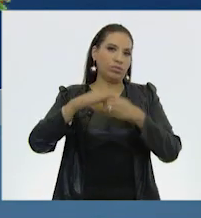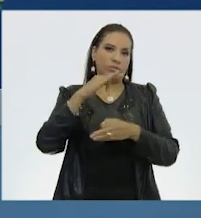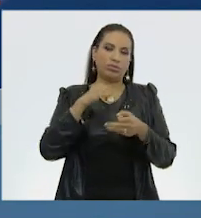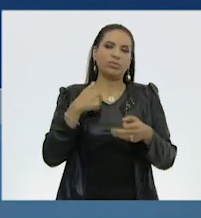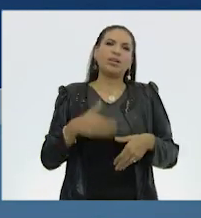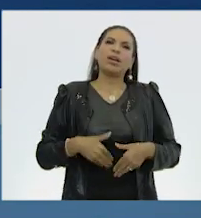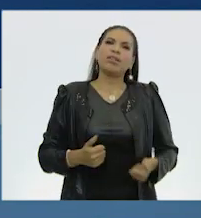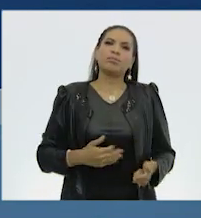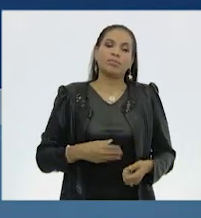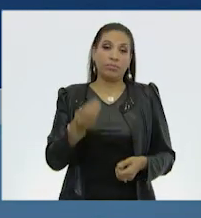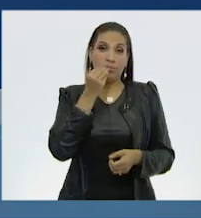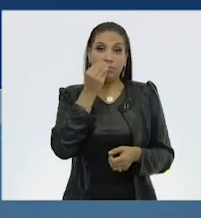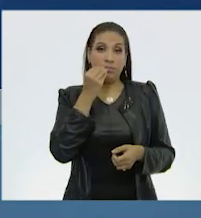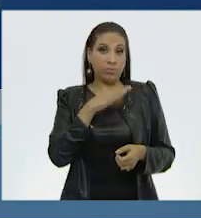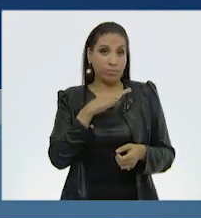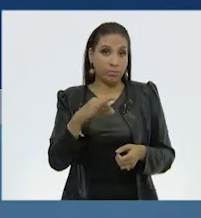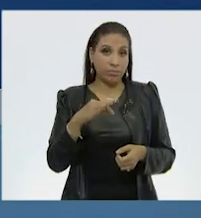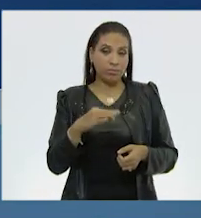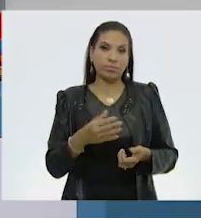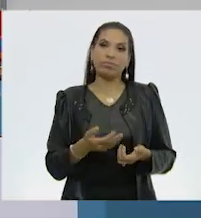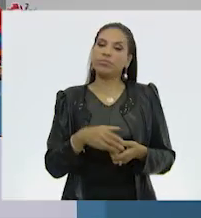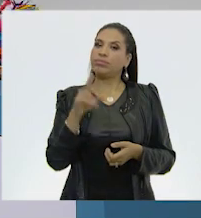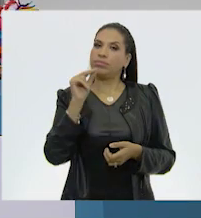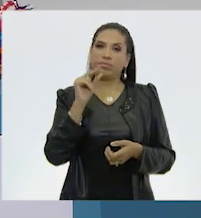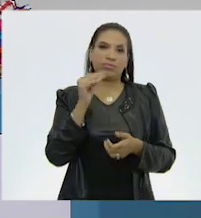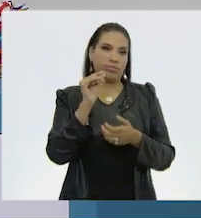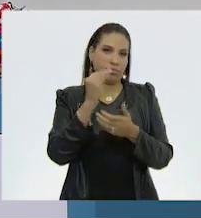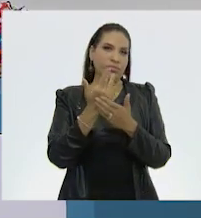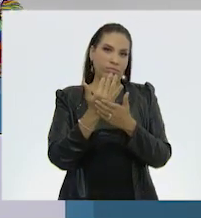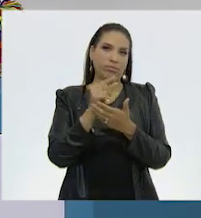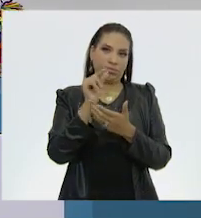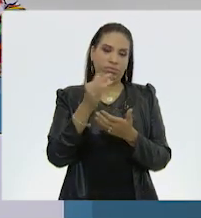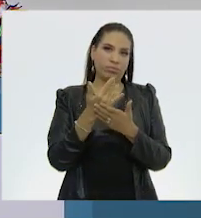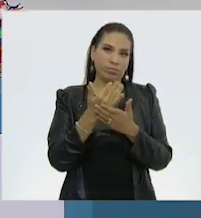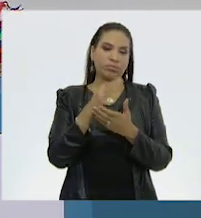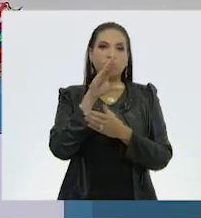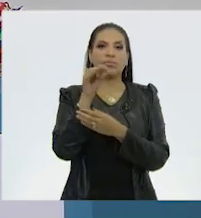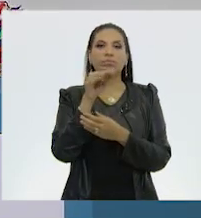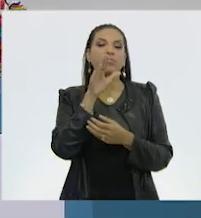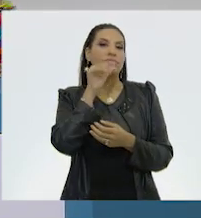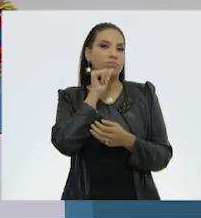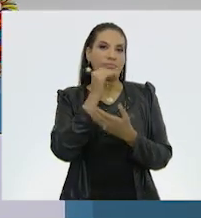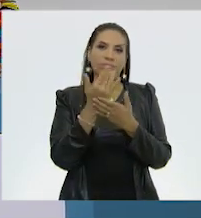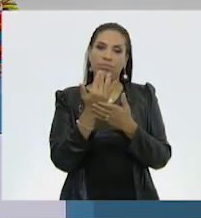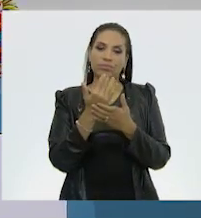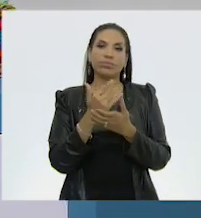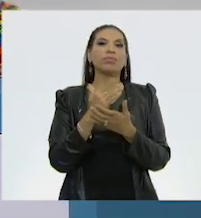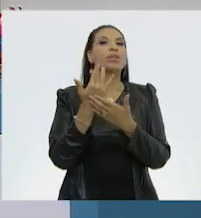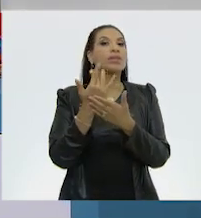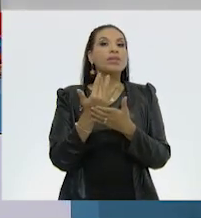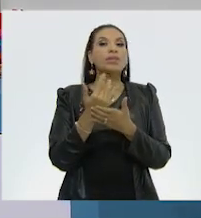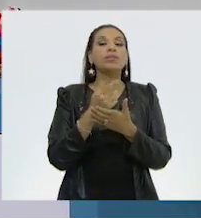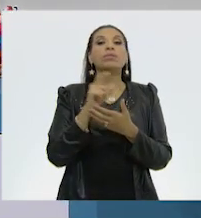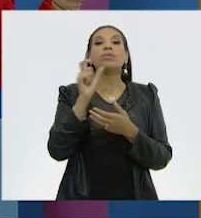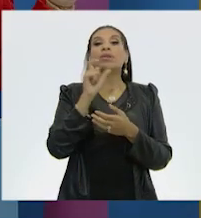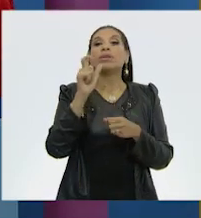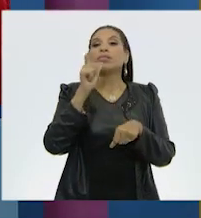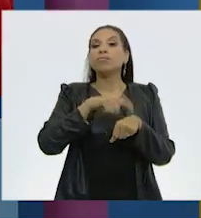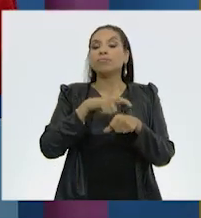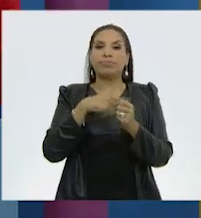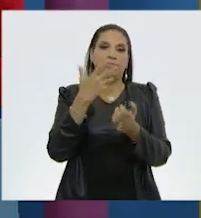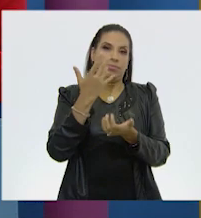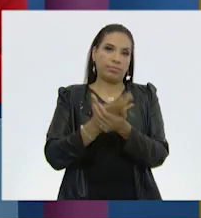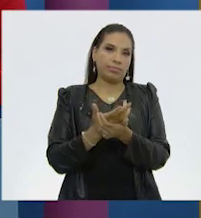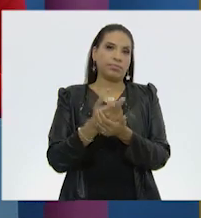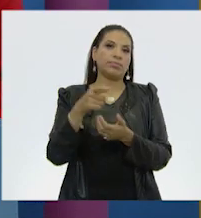Ay, ya me dio hambre. ¿Me la puedo comer, profesor? Este, no, no, aguanta un poquito, Ton. Sí, no, Ton. Hay que esperar que sea la hora del